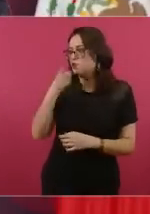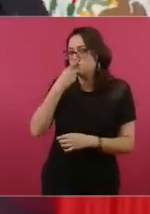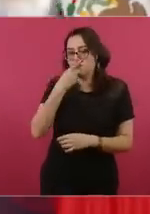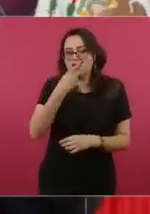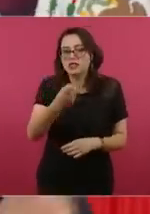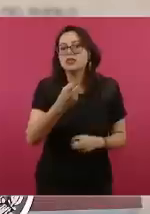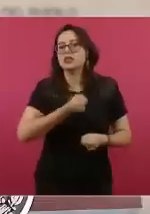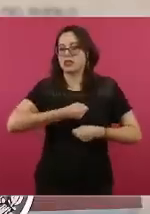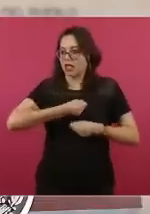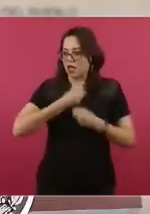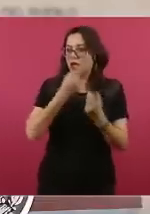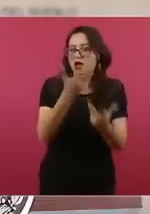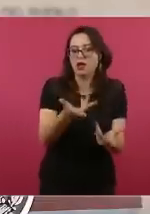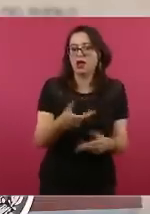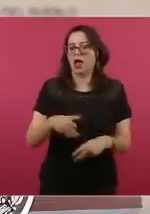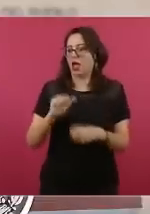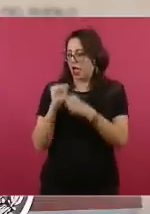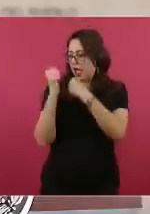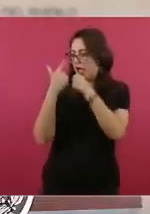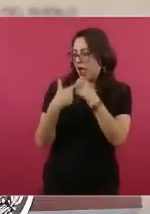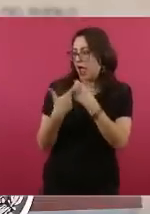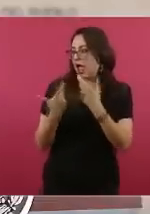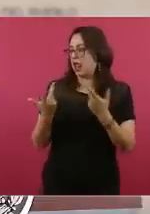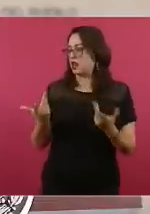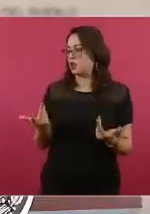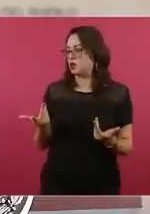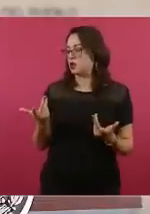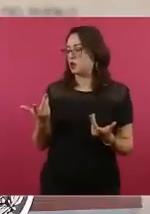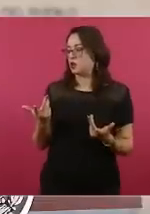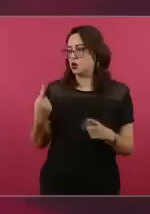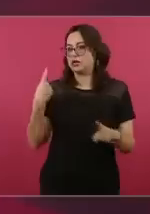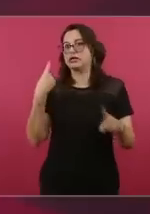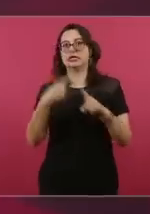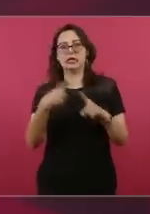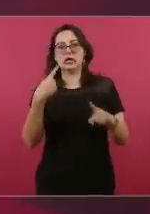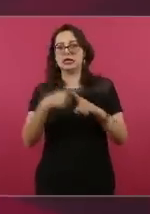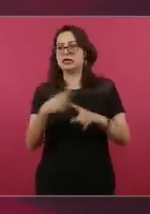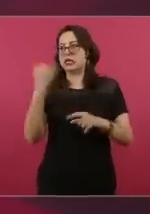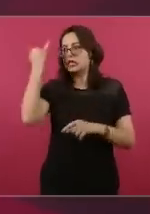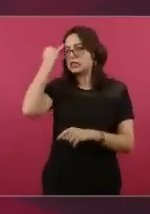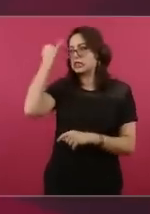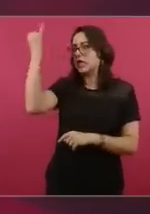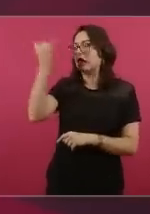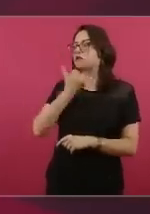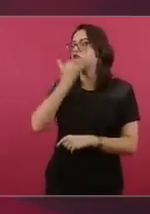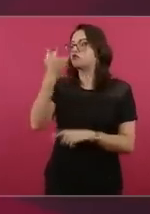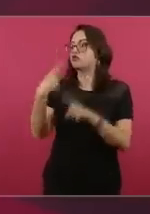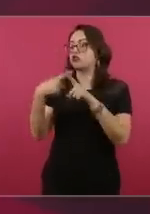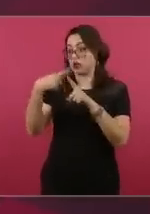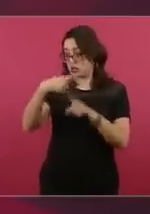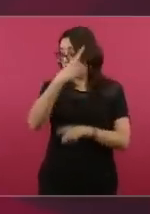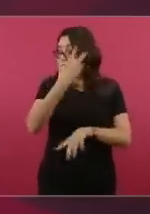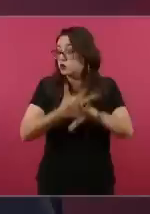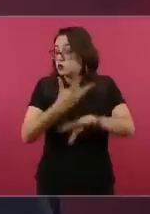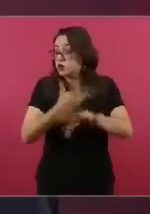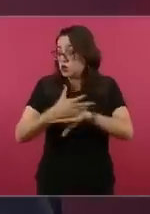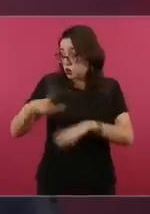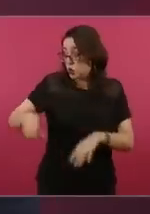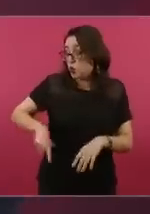que fue un invento del gobierno de Estados Unidos, de la Fiscalía de Estados Unidos,